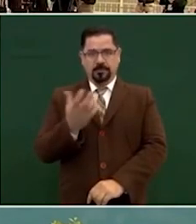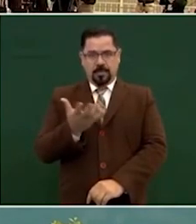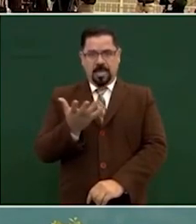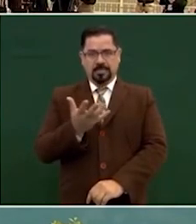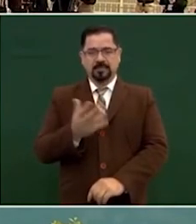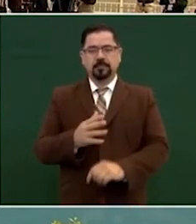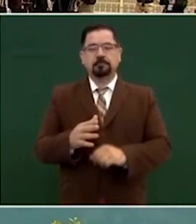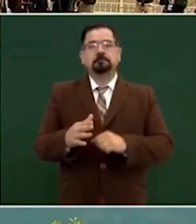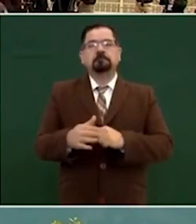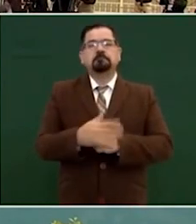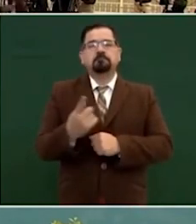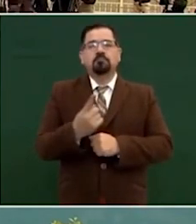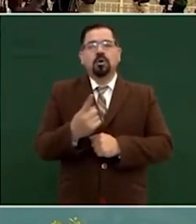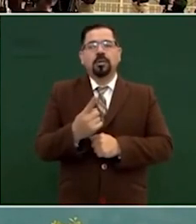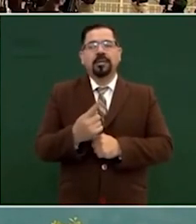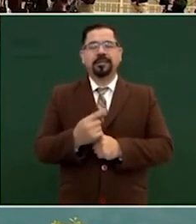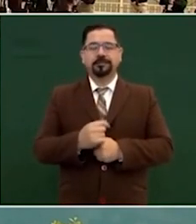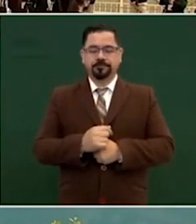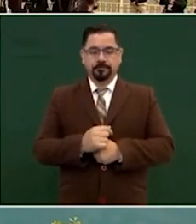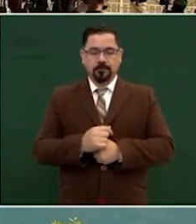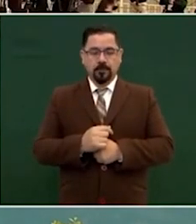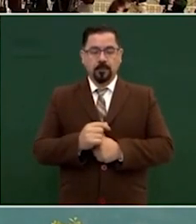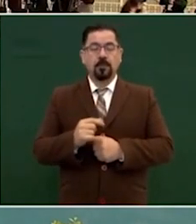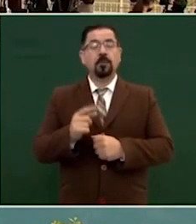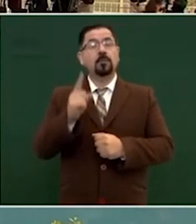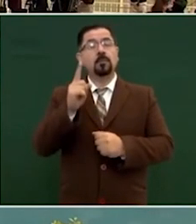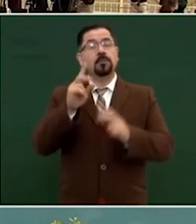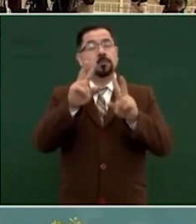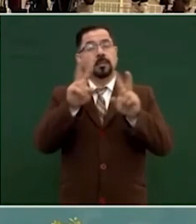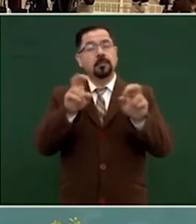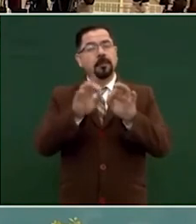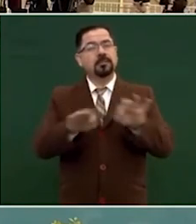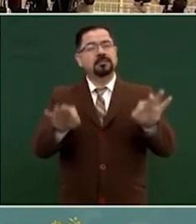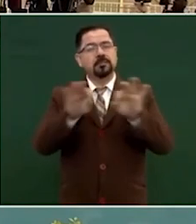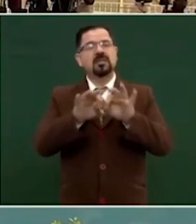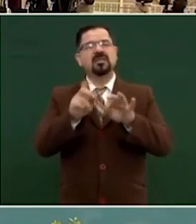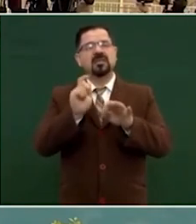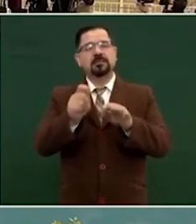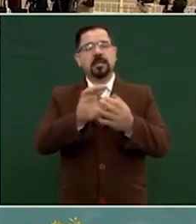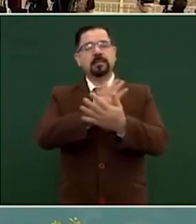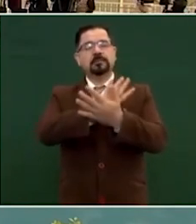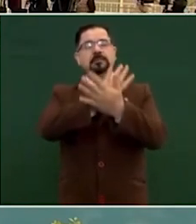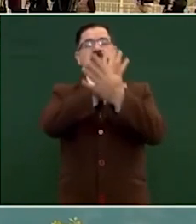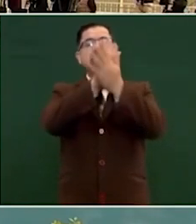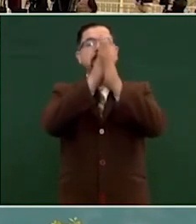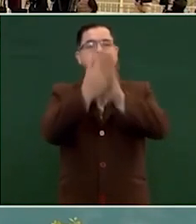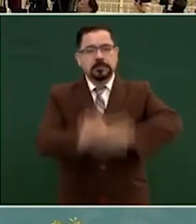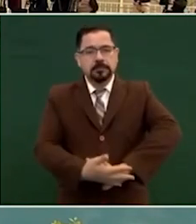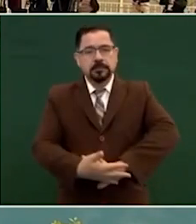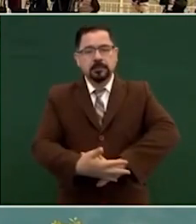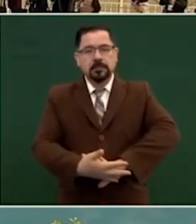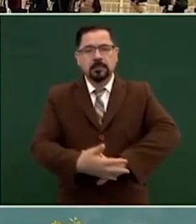porque está de por medio de la transformación eso no es un asunto personal